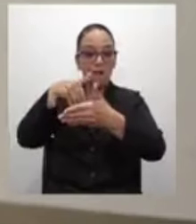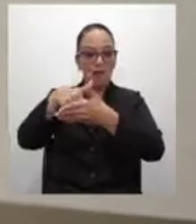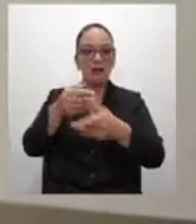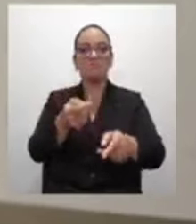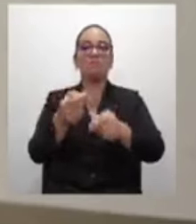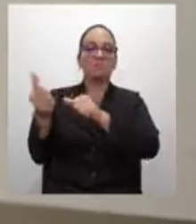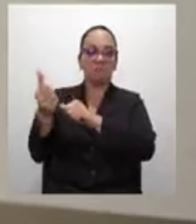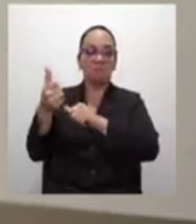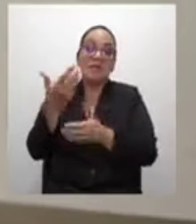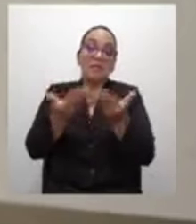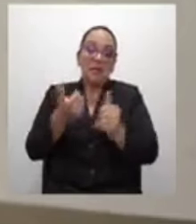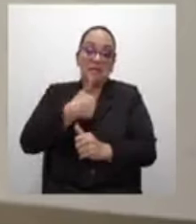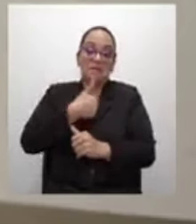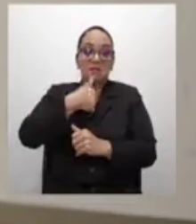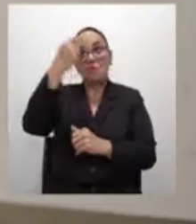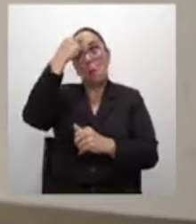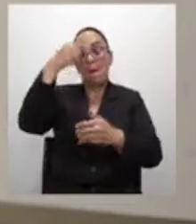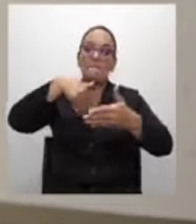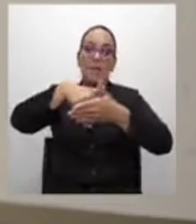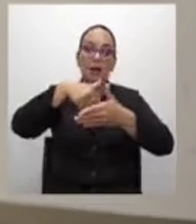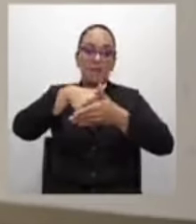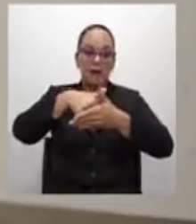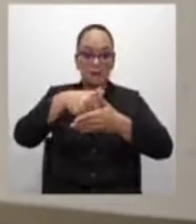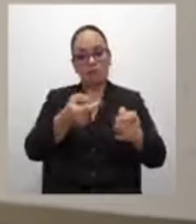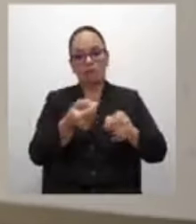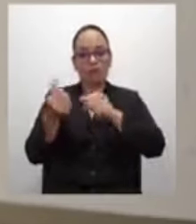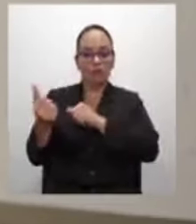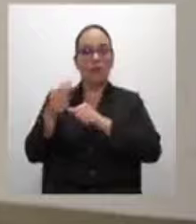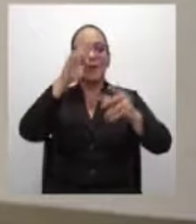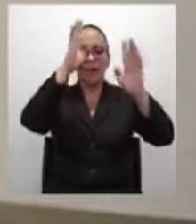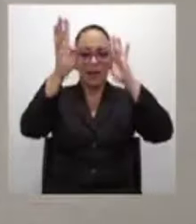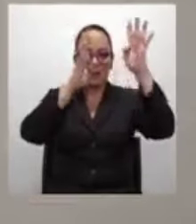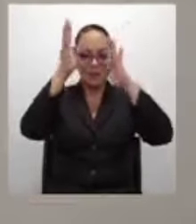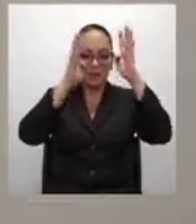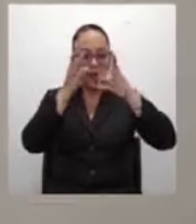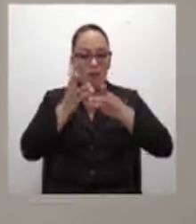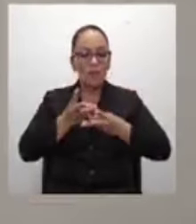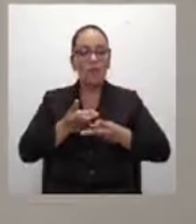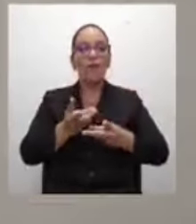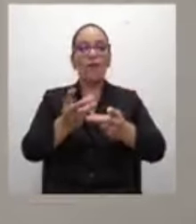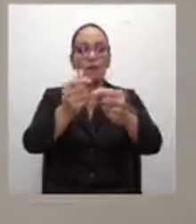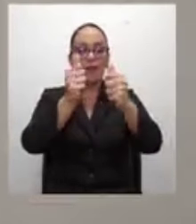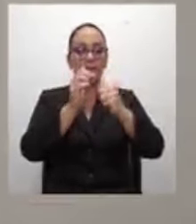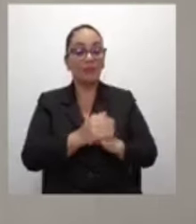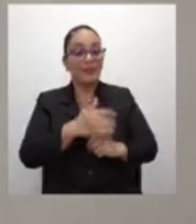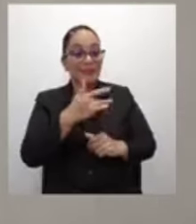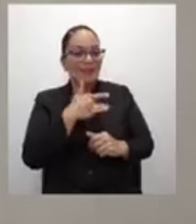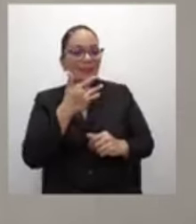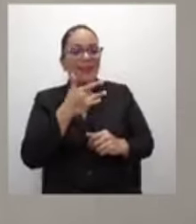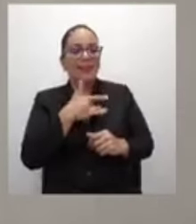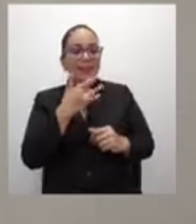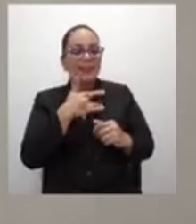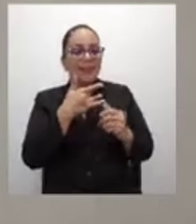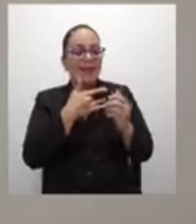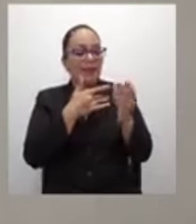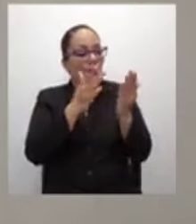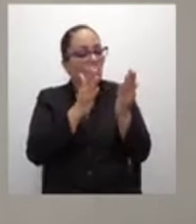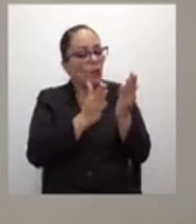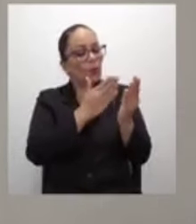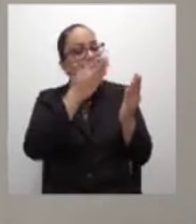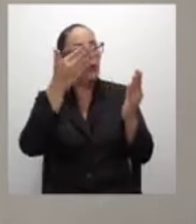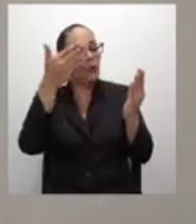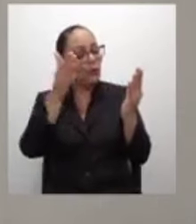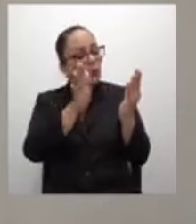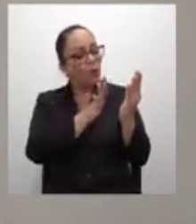mismo se pone. Ahí ya la creatividad uno la deja fluir. Sentir en las hojas, el tener el libro en